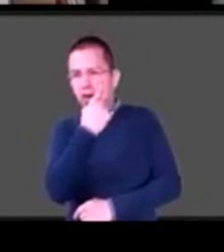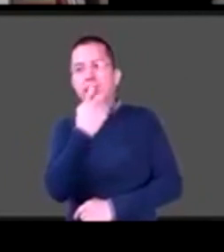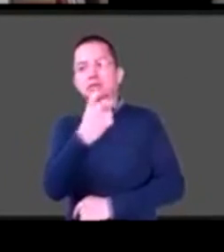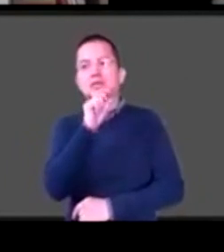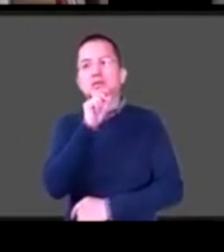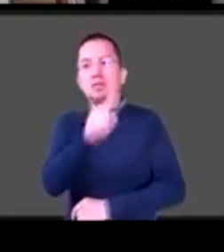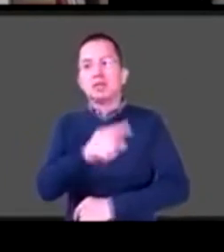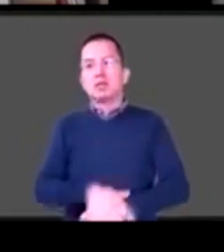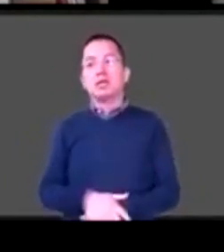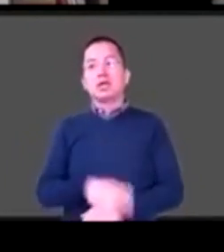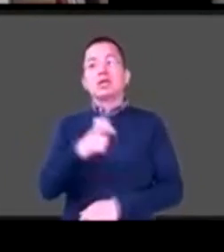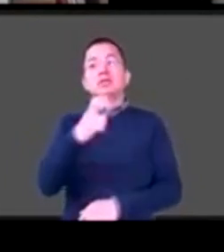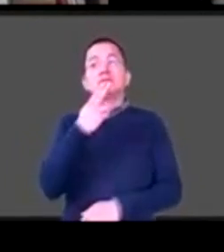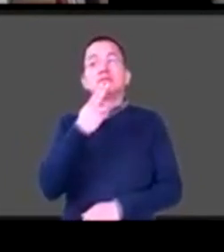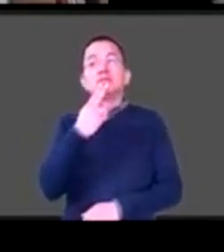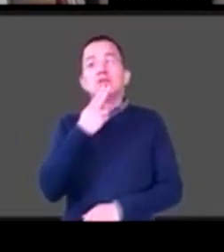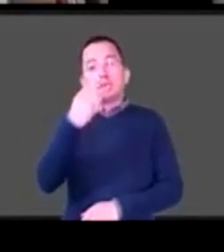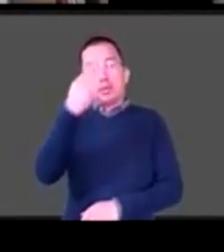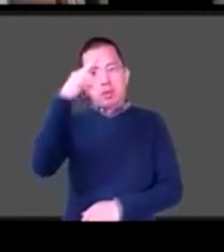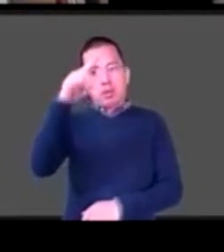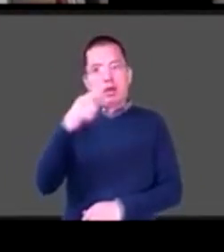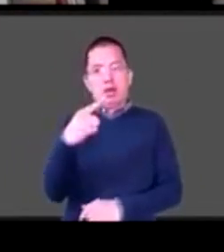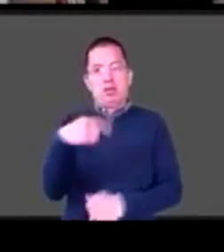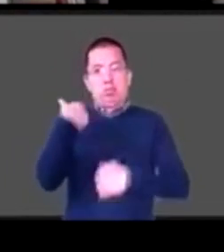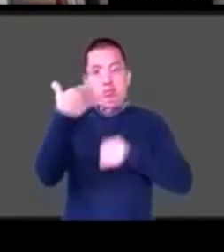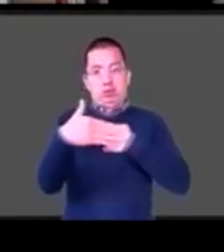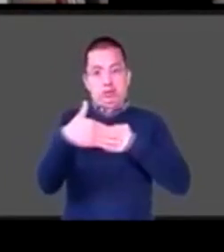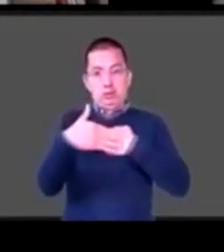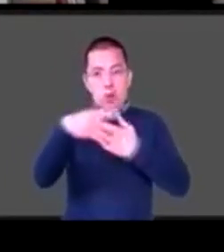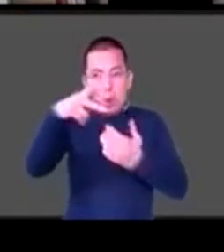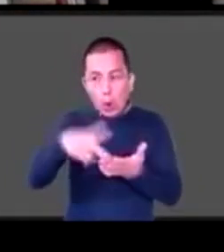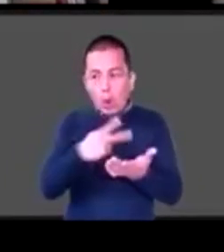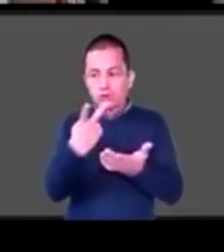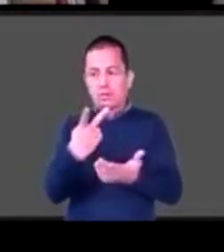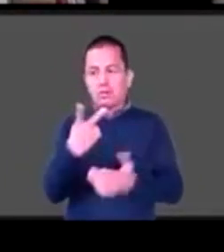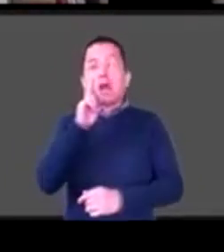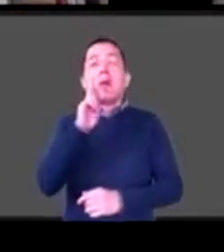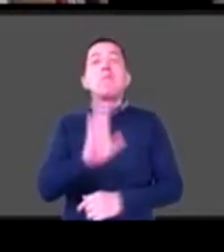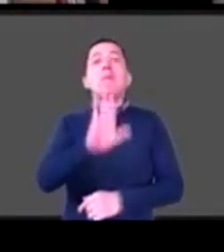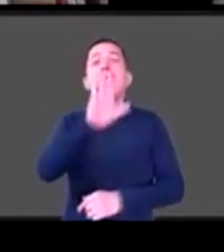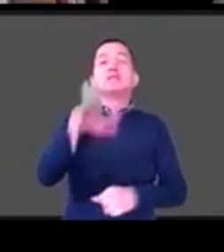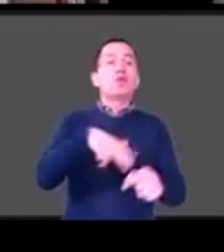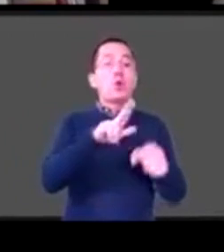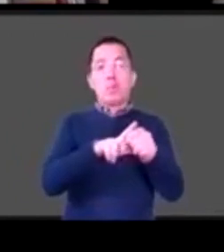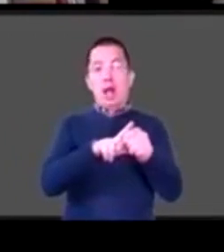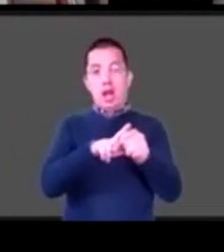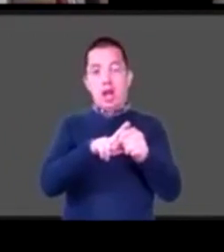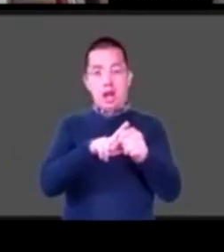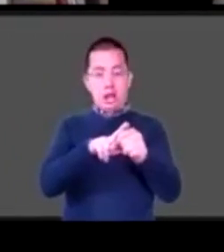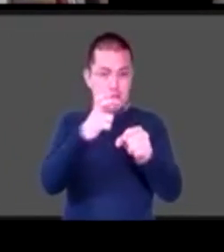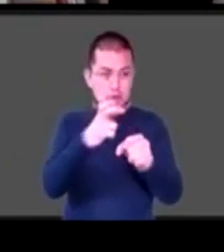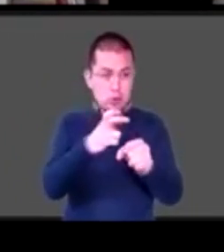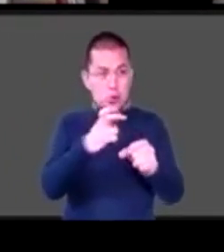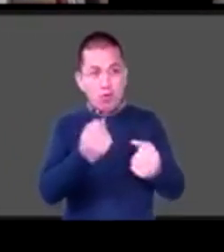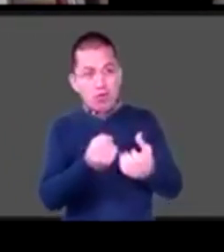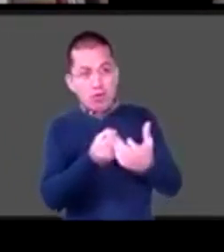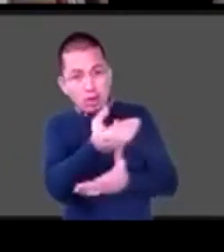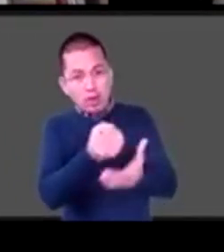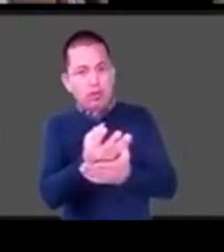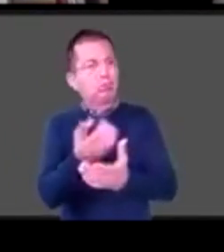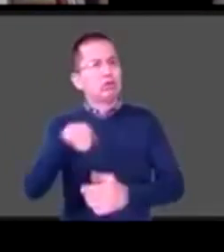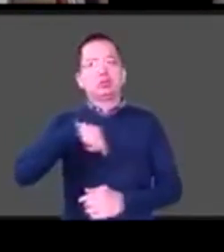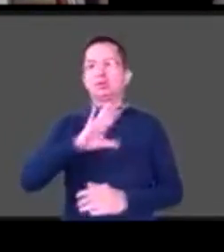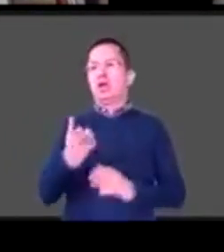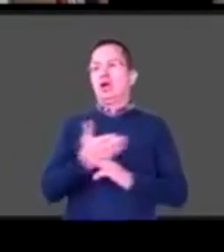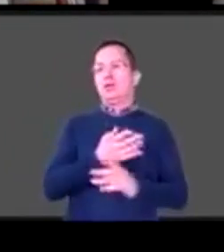a la probable temporal normalidad, puedan, pues, ya estar más preparados, ¿no? Que también esa es otra preocupación que yo he escuchado de